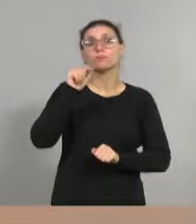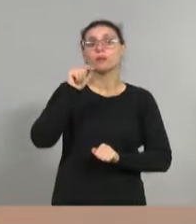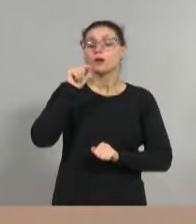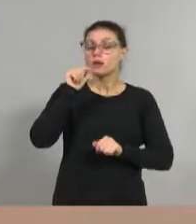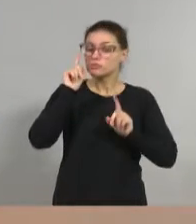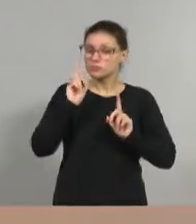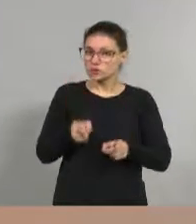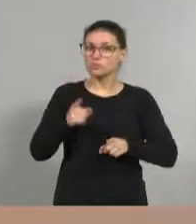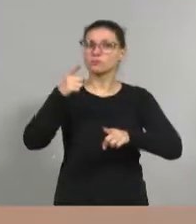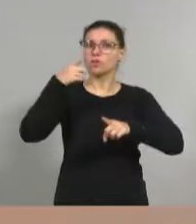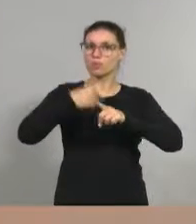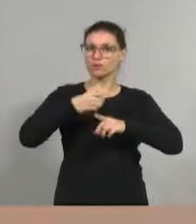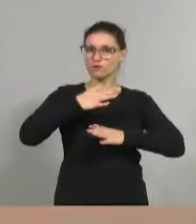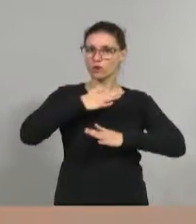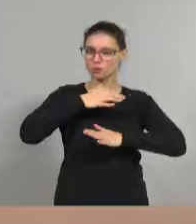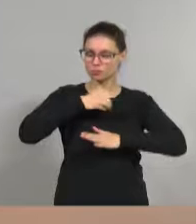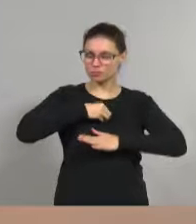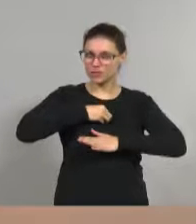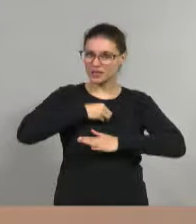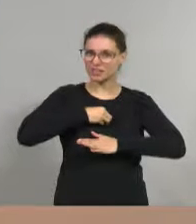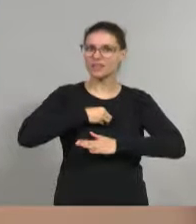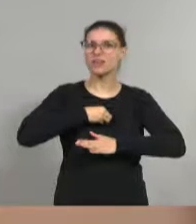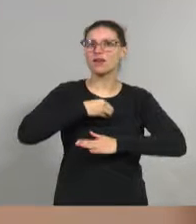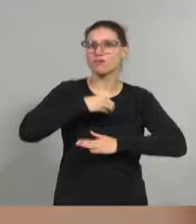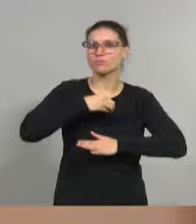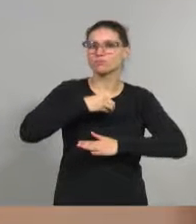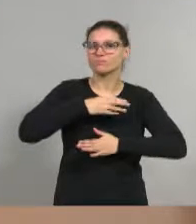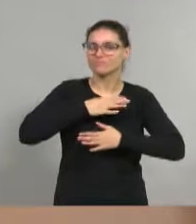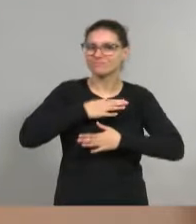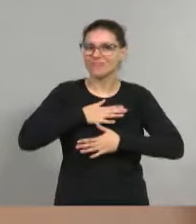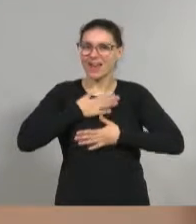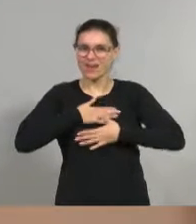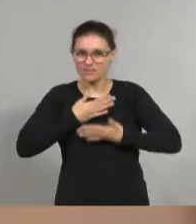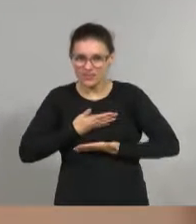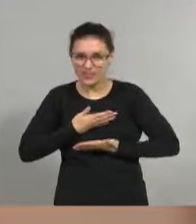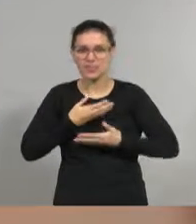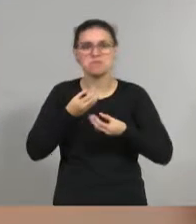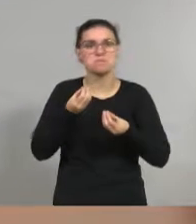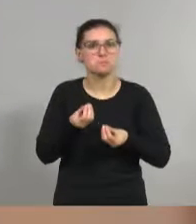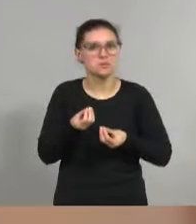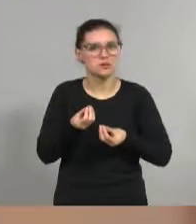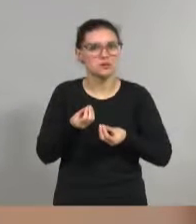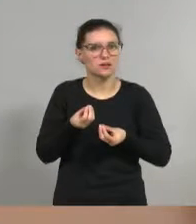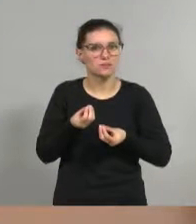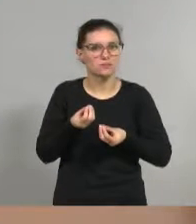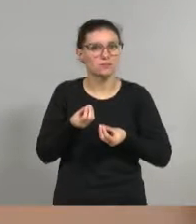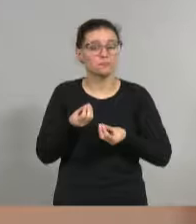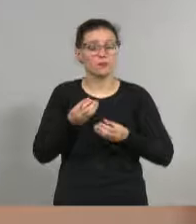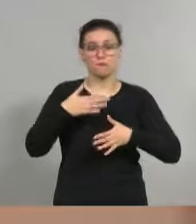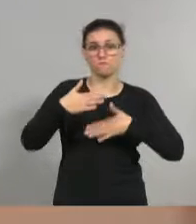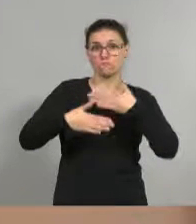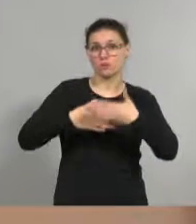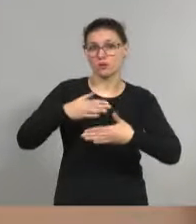interior, hasta podríamos decir afectivo en cuanto a lo que tiene que ver con la dedicación y la entrega, la formación por la vida